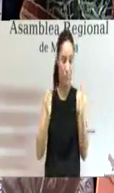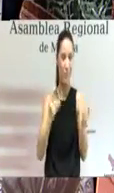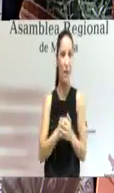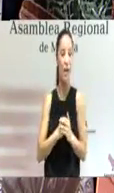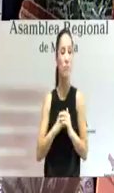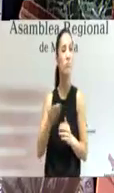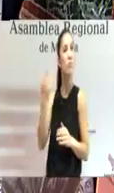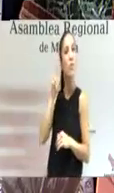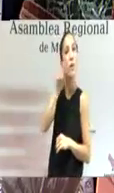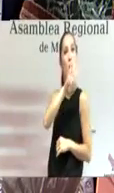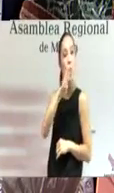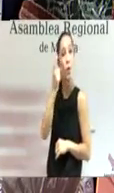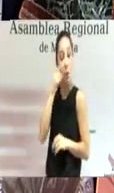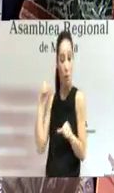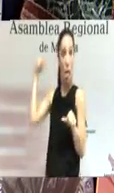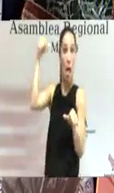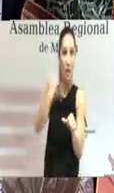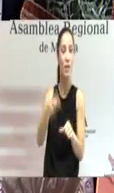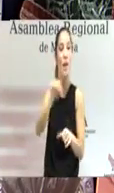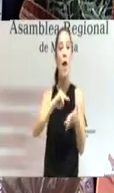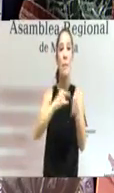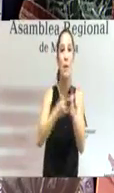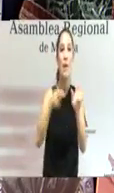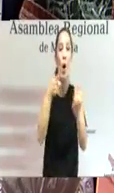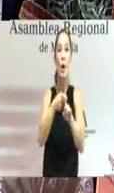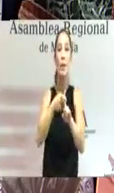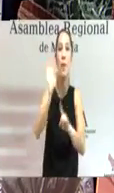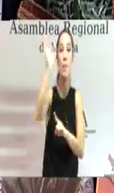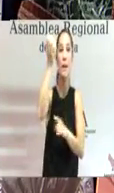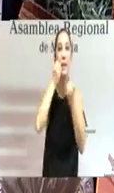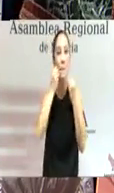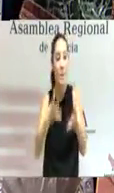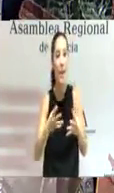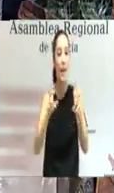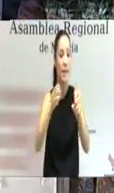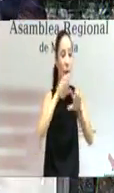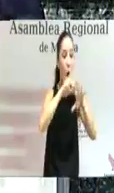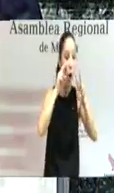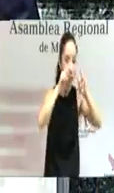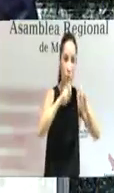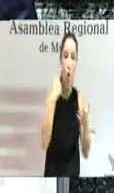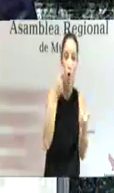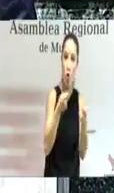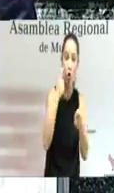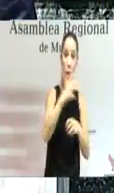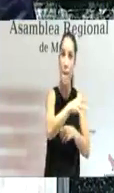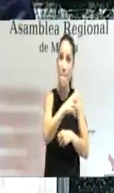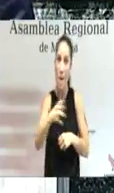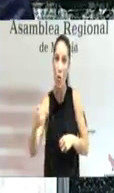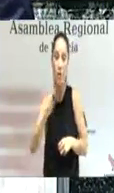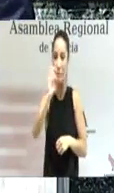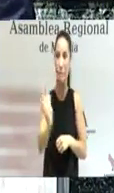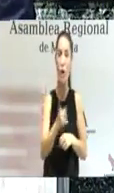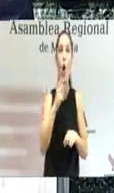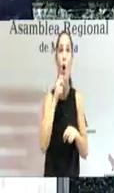pasado 24 de junio. Medidas para las buenas prácticas ambientales en las playas, en el control de medusas, en un control especial de seguimiento del